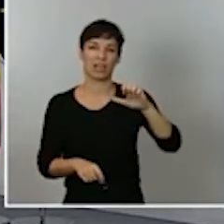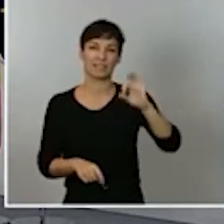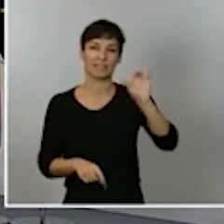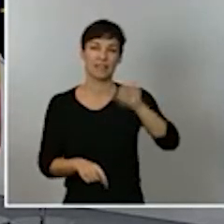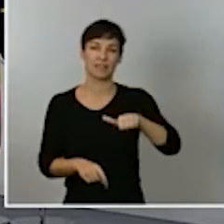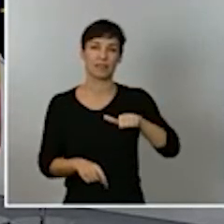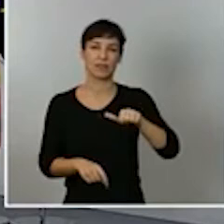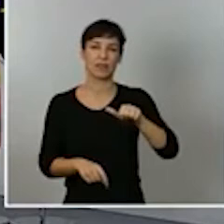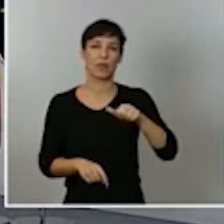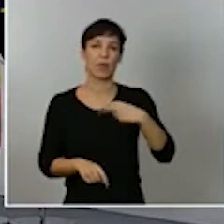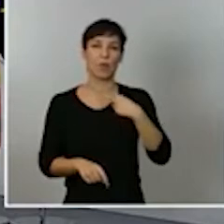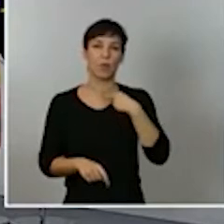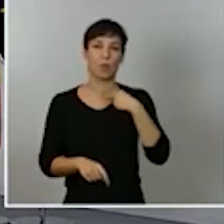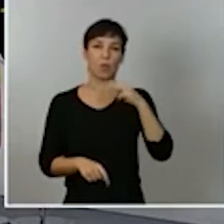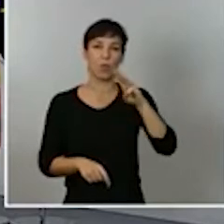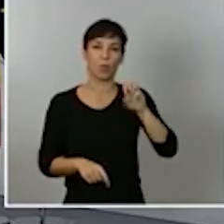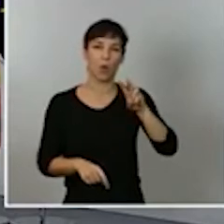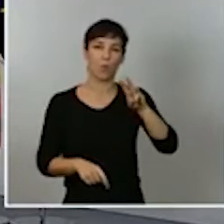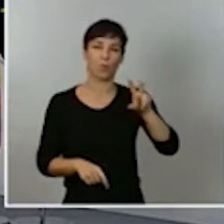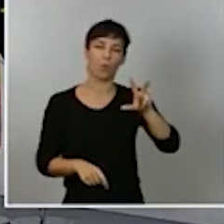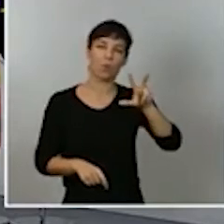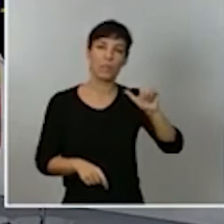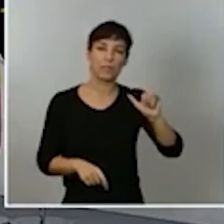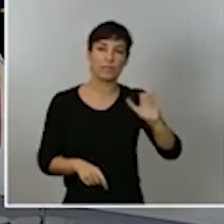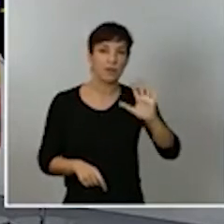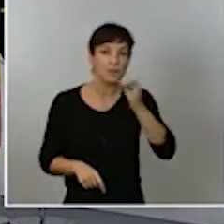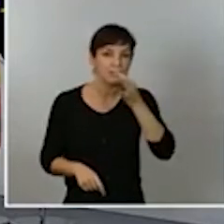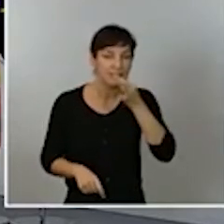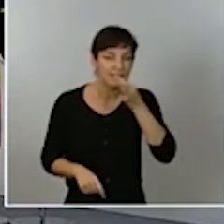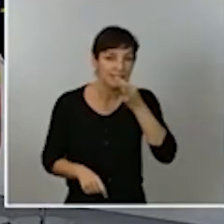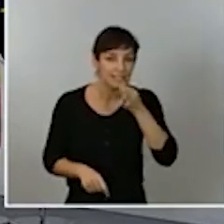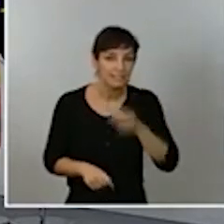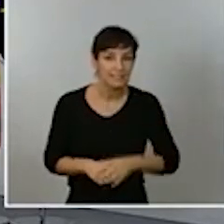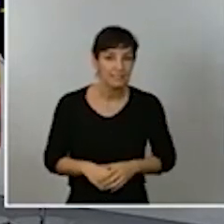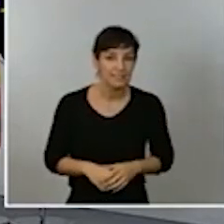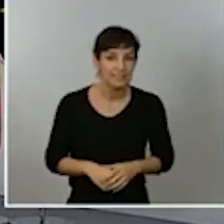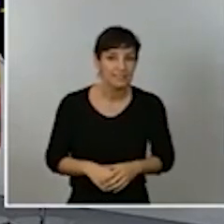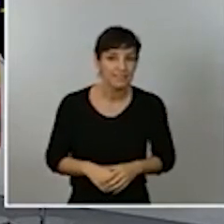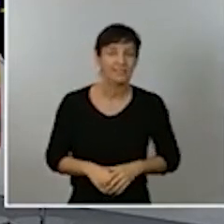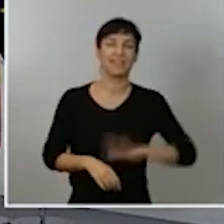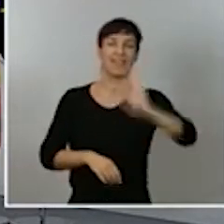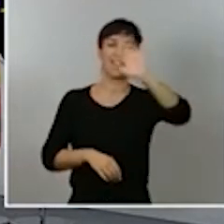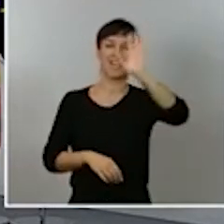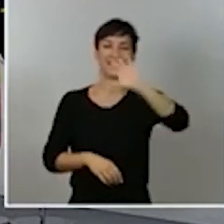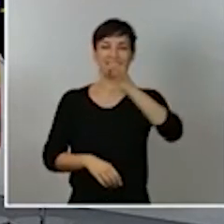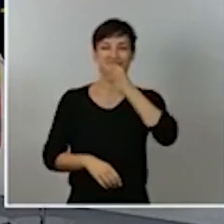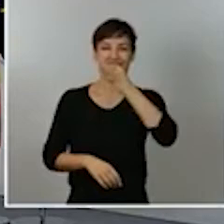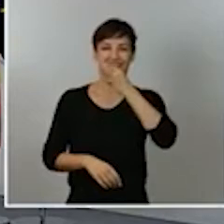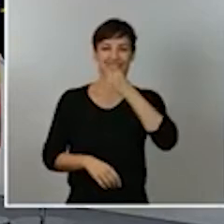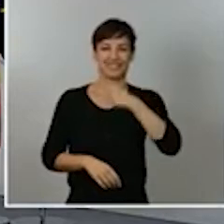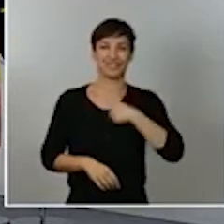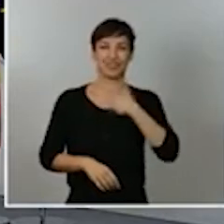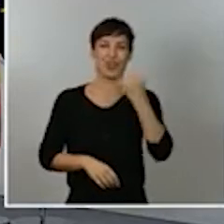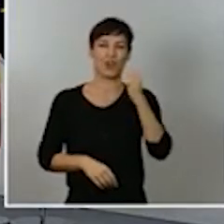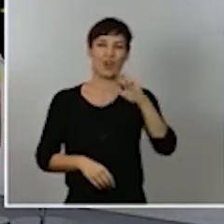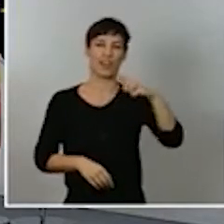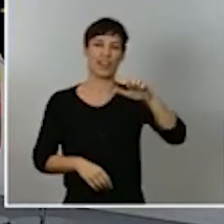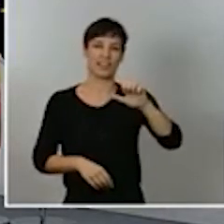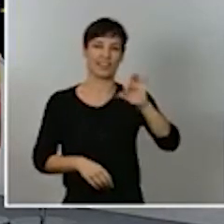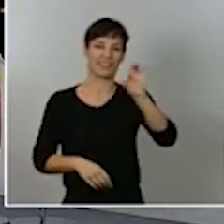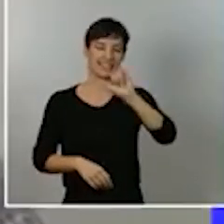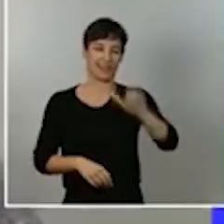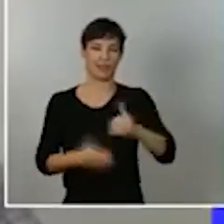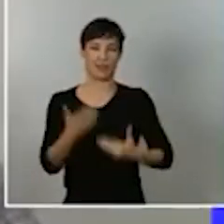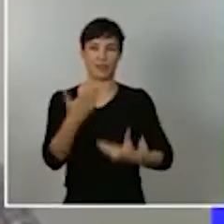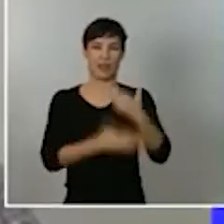Jorge buenas tardes Hola qué tal buenas tardes soy Jorge Sainz del diario Voz Populi me